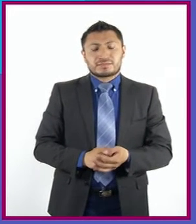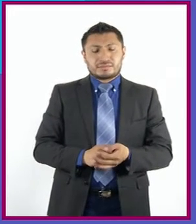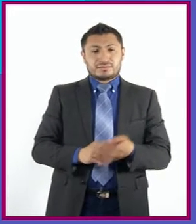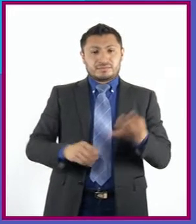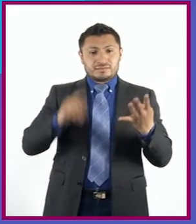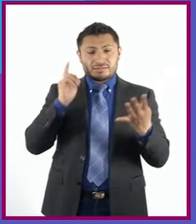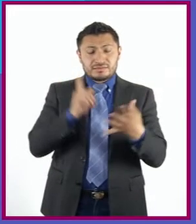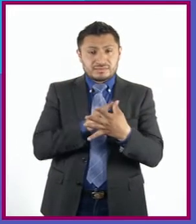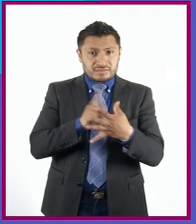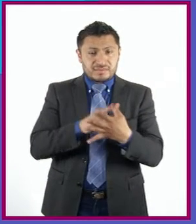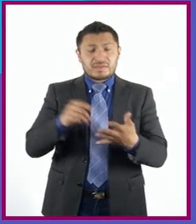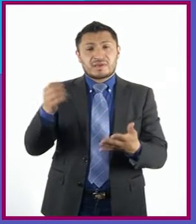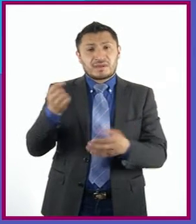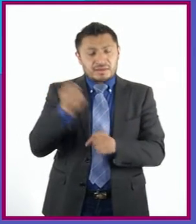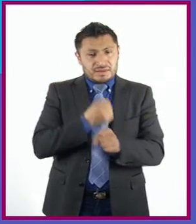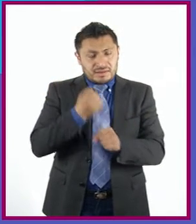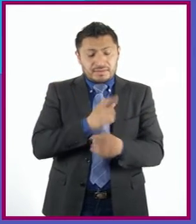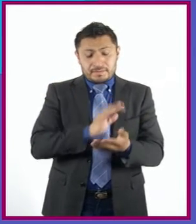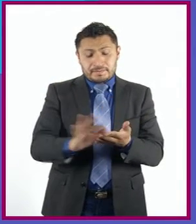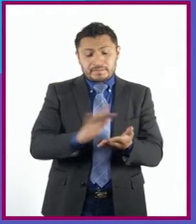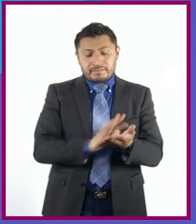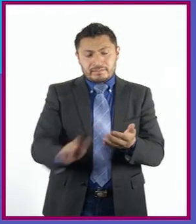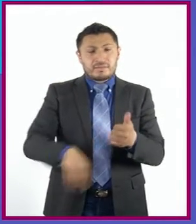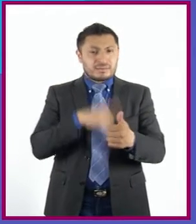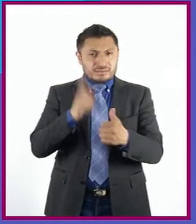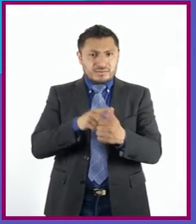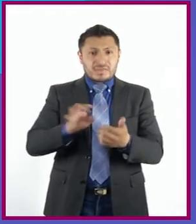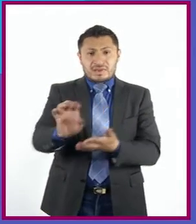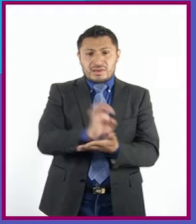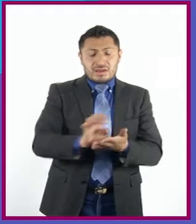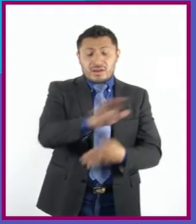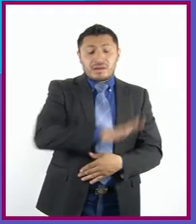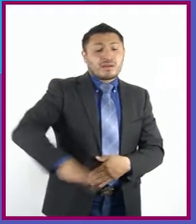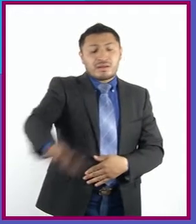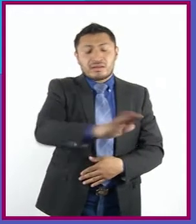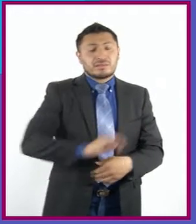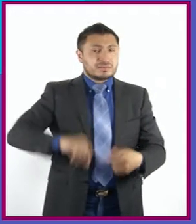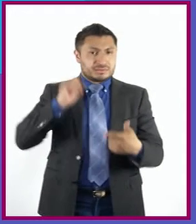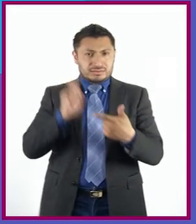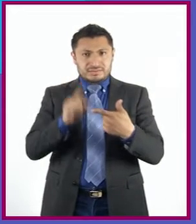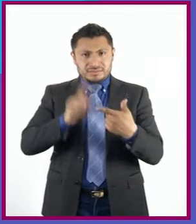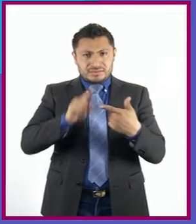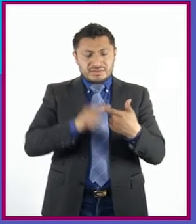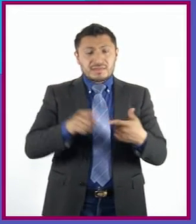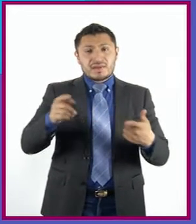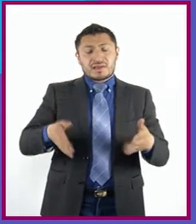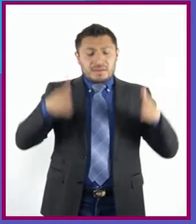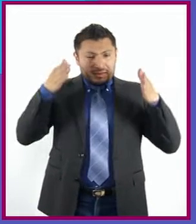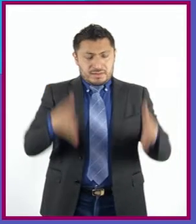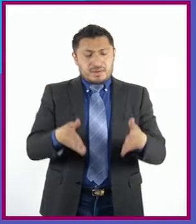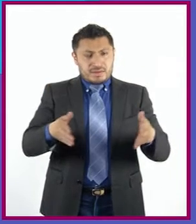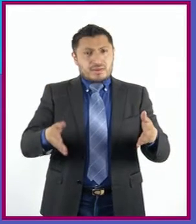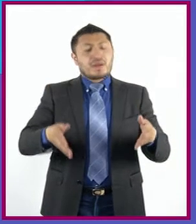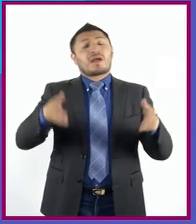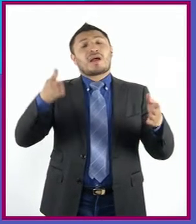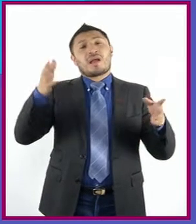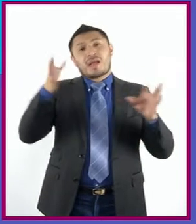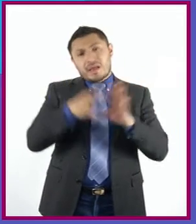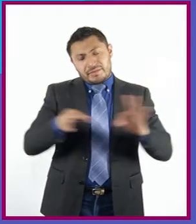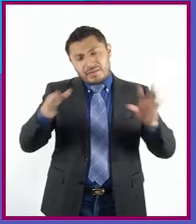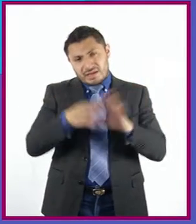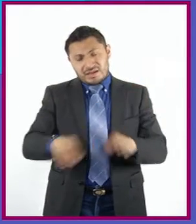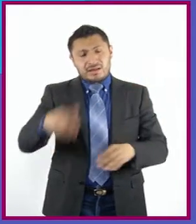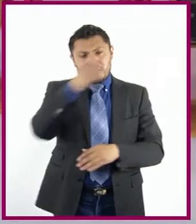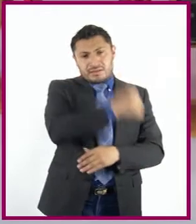ensayar el libreto. Seis, el escenario. Siete, definir las intervenciones de cada